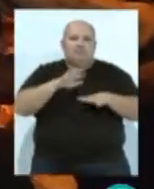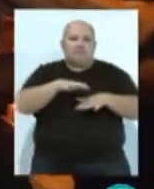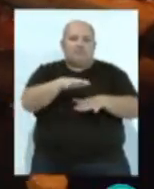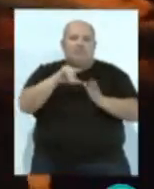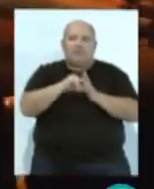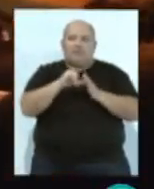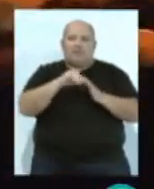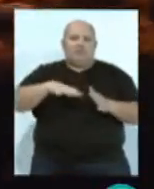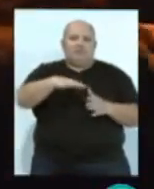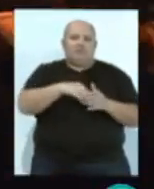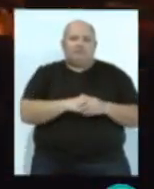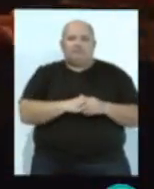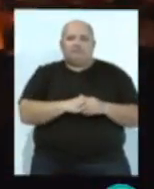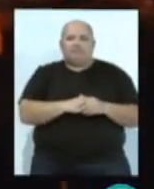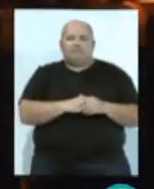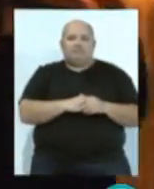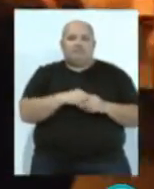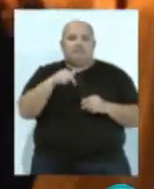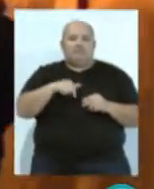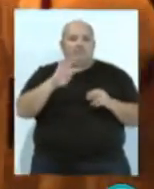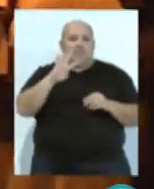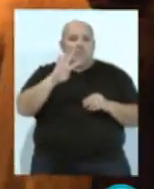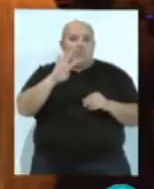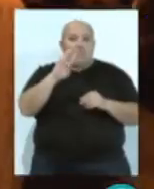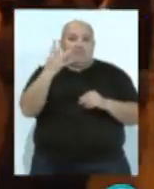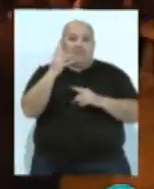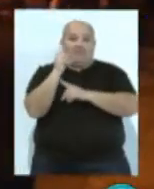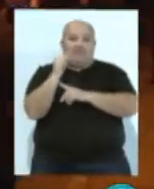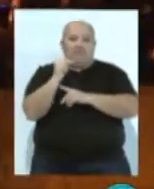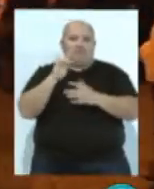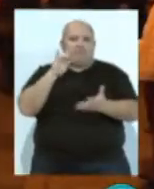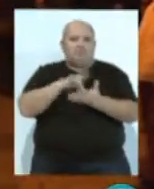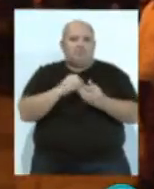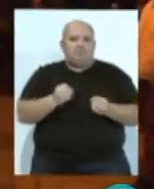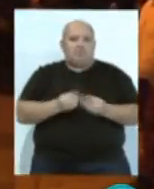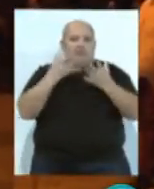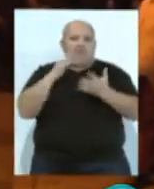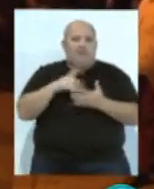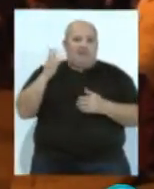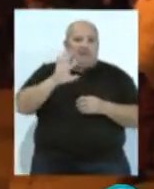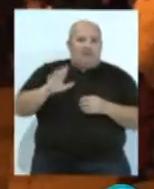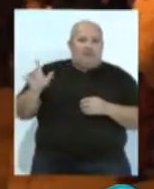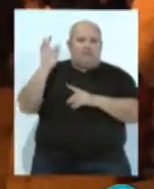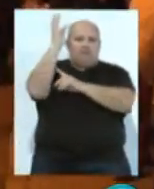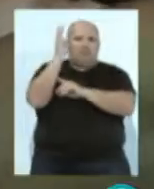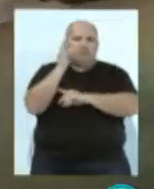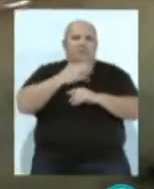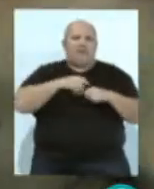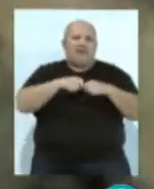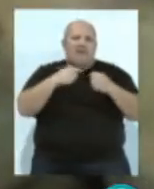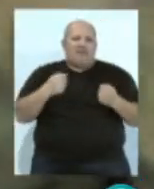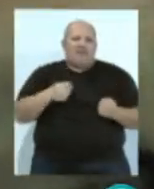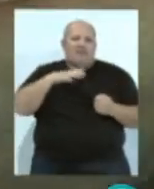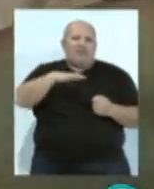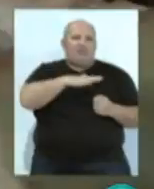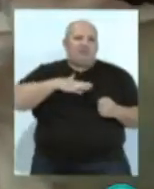cerca de sus devotos. Y al fin, el cuarto viernes de cuaresma, sucedió el milagro. El crucificado ha presidido el rezo viadoso por